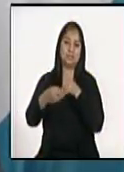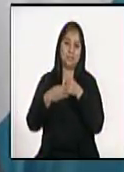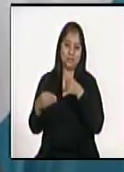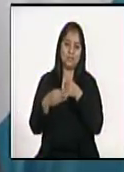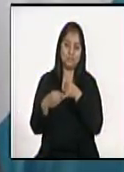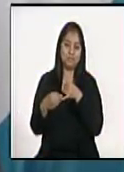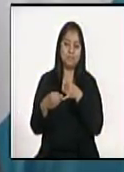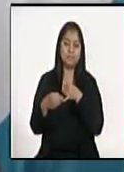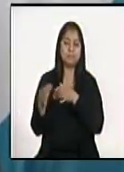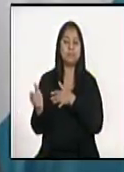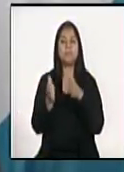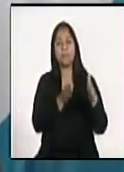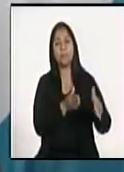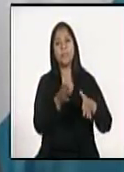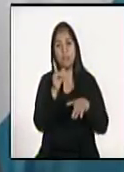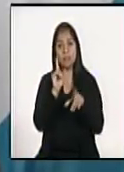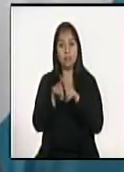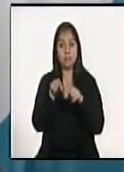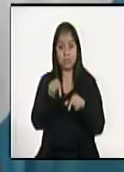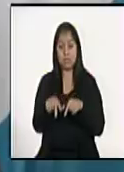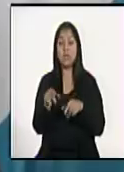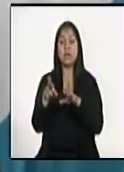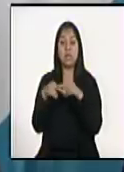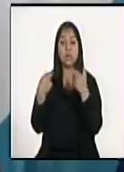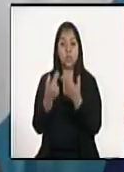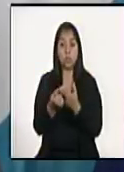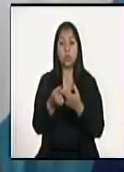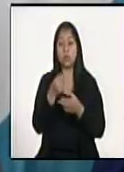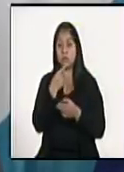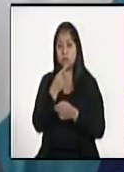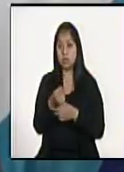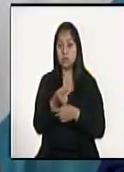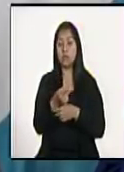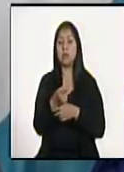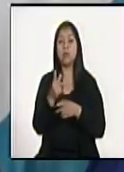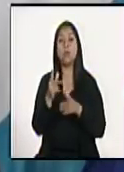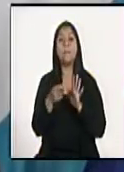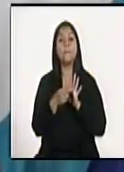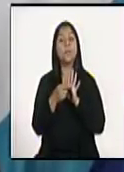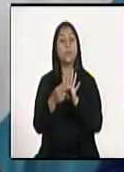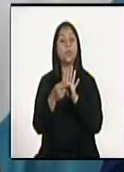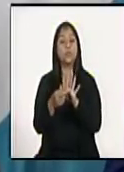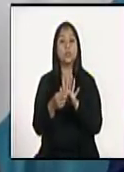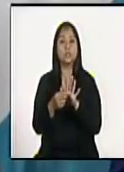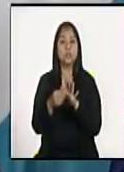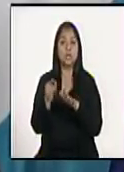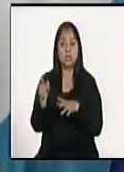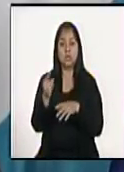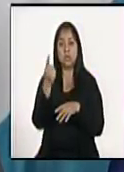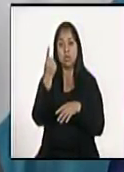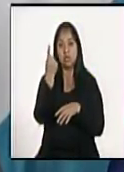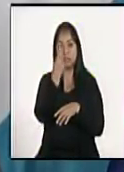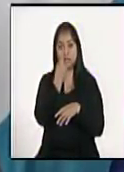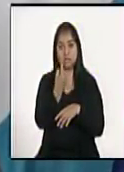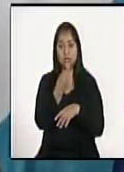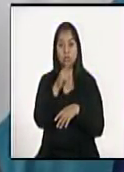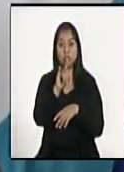Asimismo en esa misma sesión Junta Monetaria a propuesta de la superintendencia de bancos